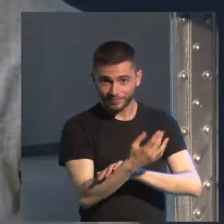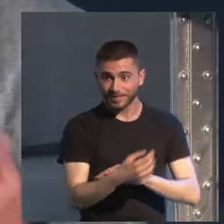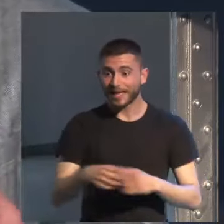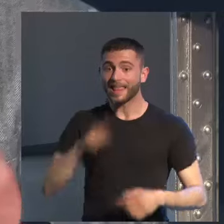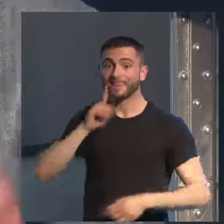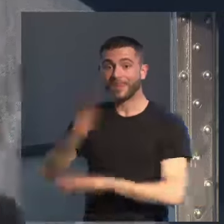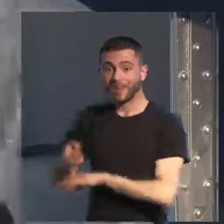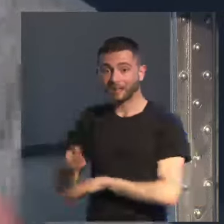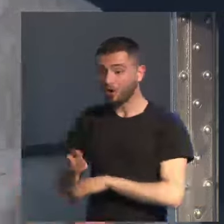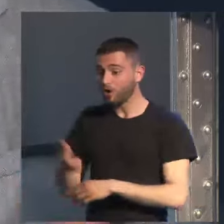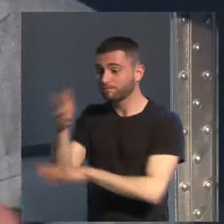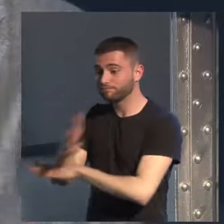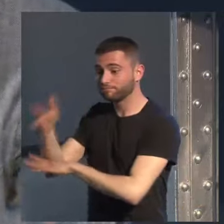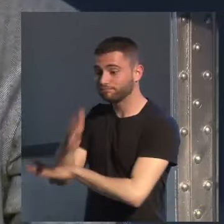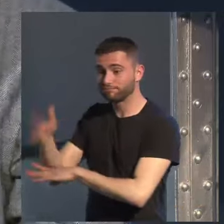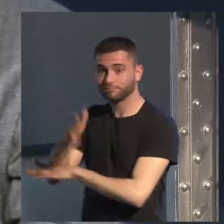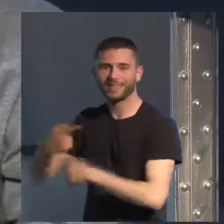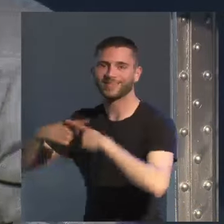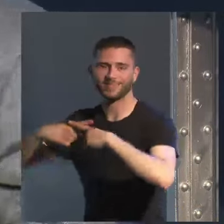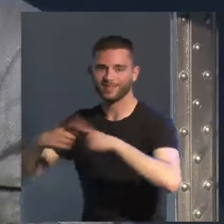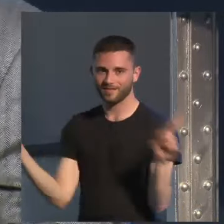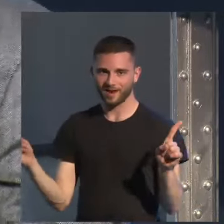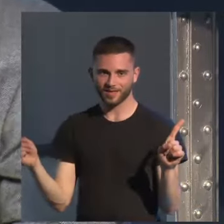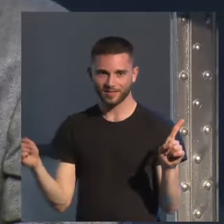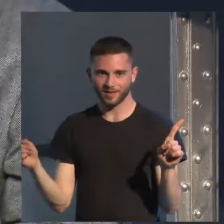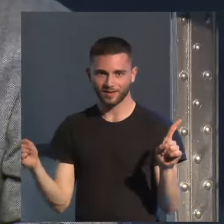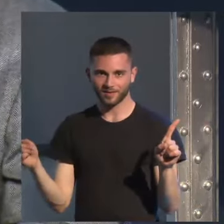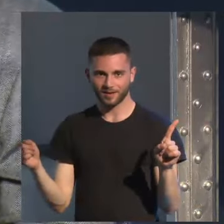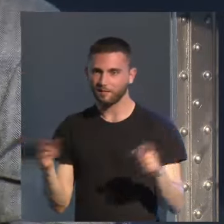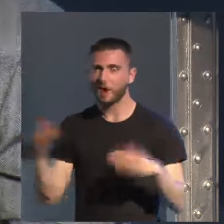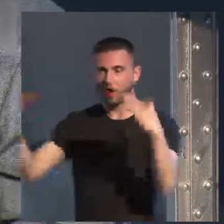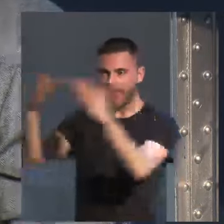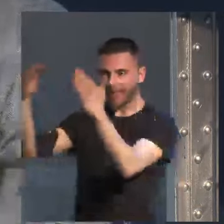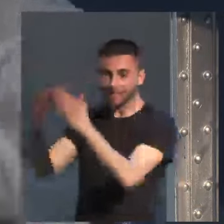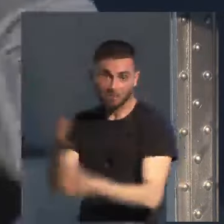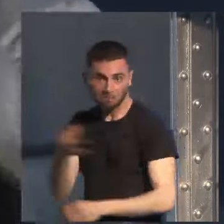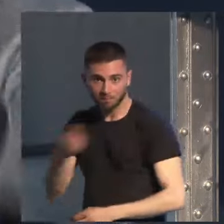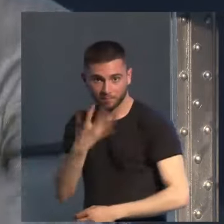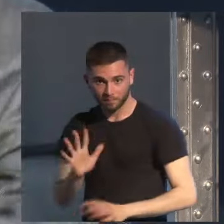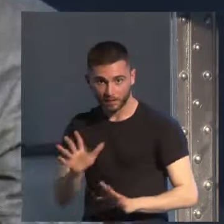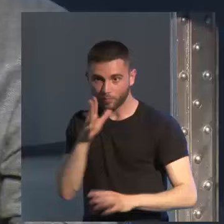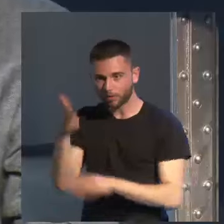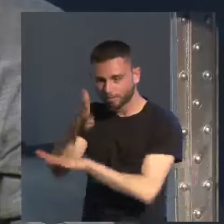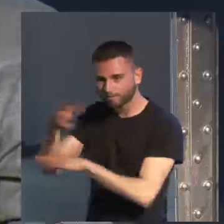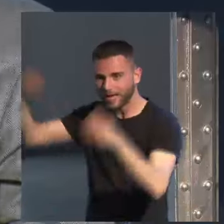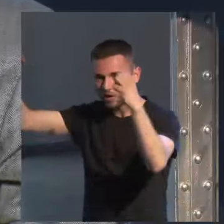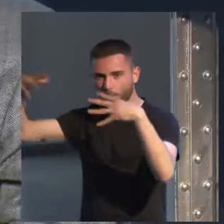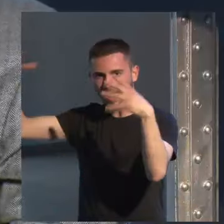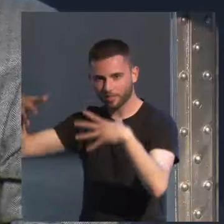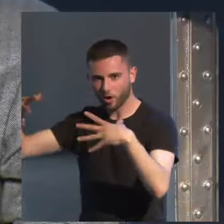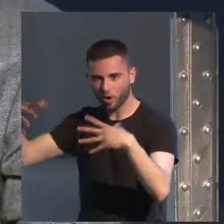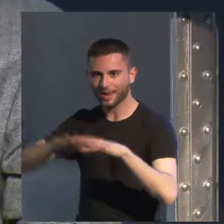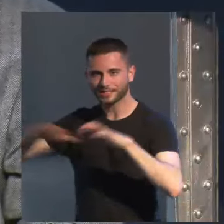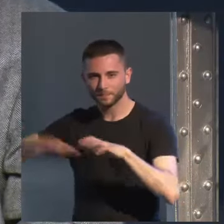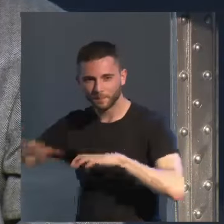pero es la casa que él necesitaba para determinados movimientos de cámara en fin esto para que la iluminación tuviera un